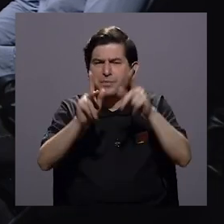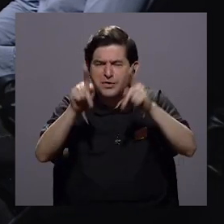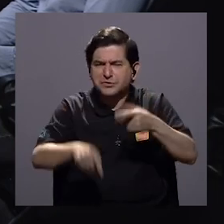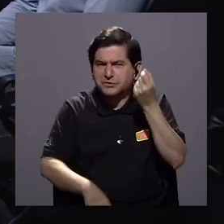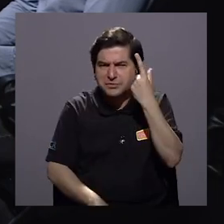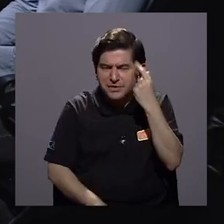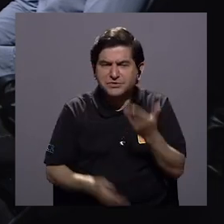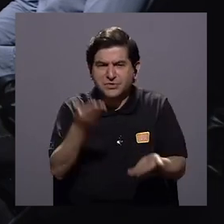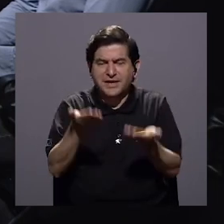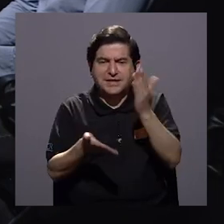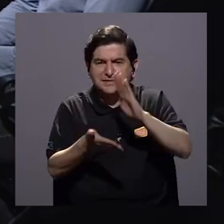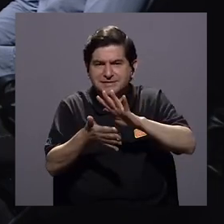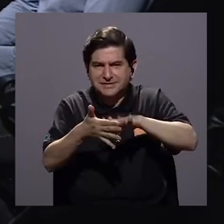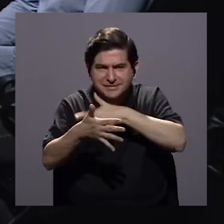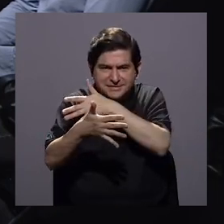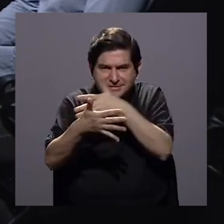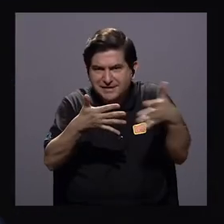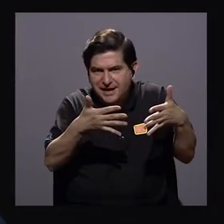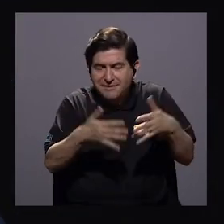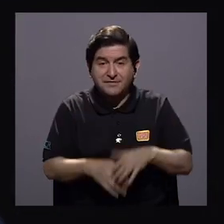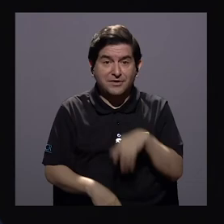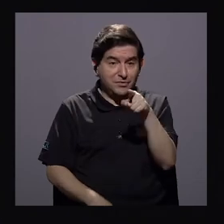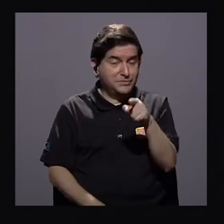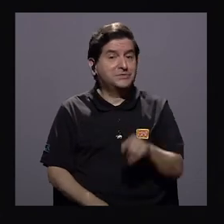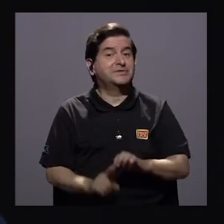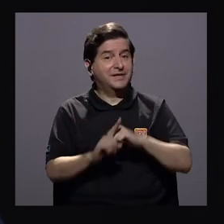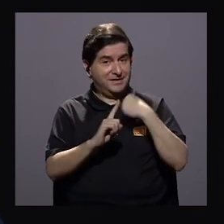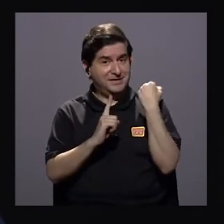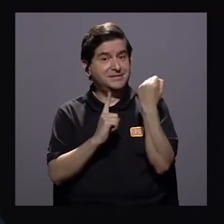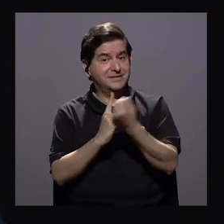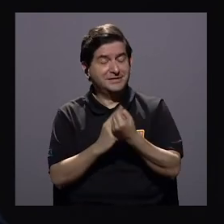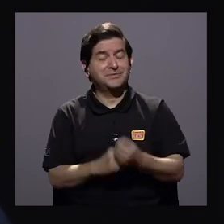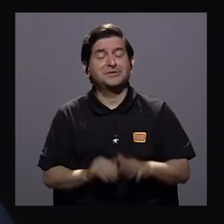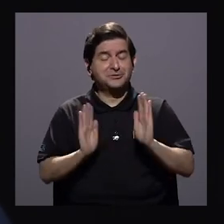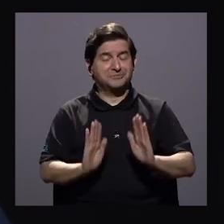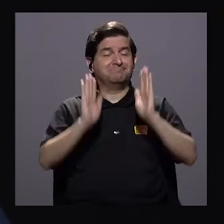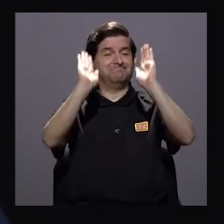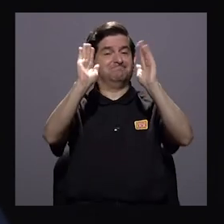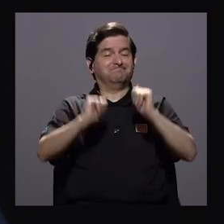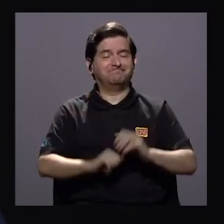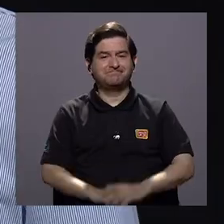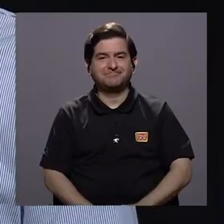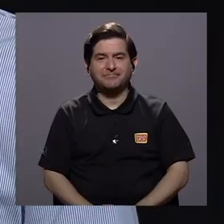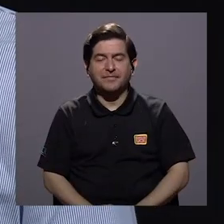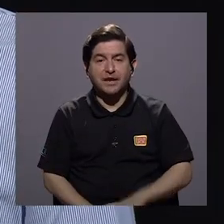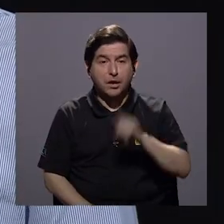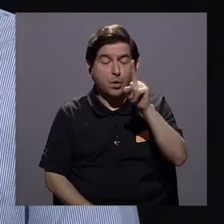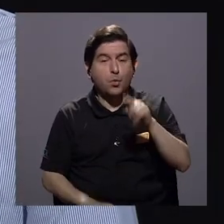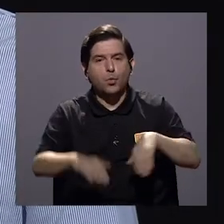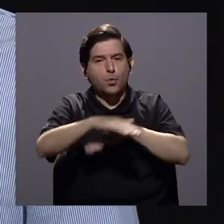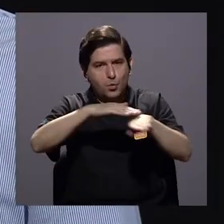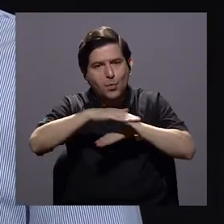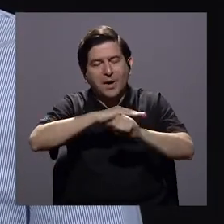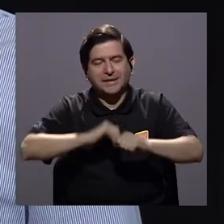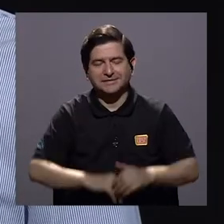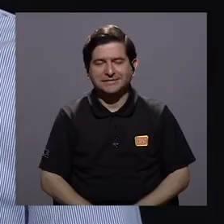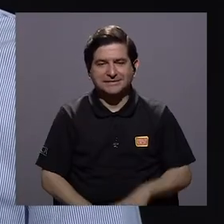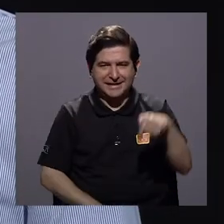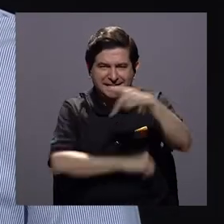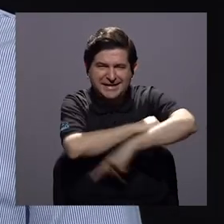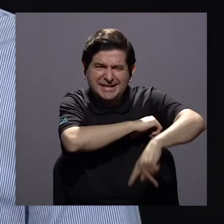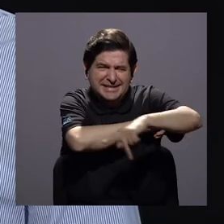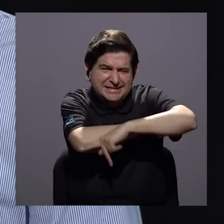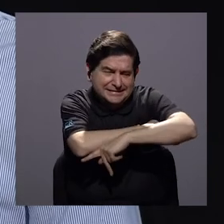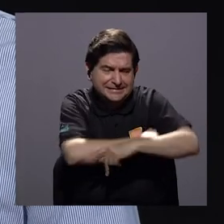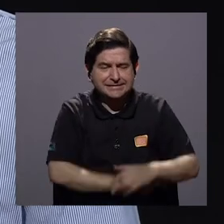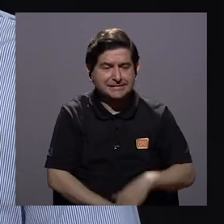para que la gente la entienda casi en un gráfico que ustedes para eso son buenas estrellas bueno, hay uno básico este